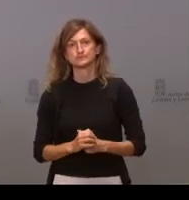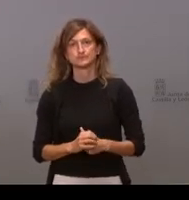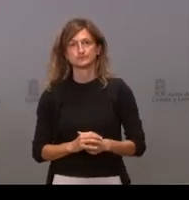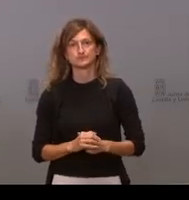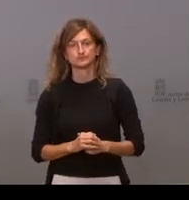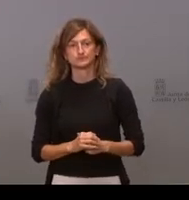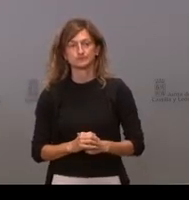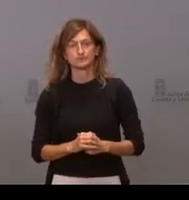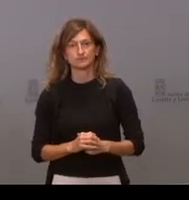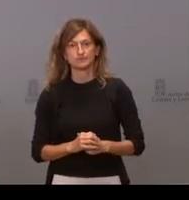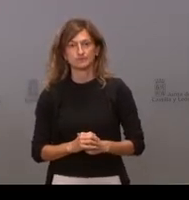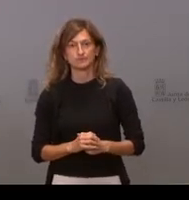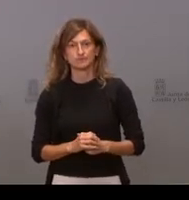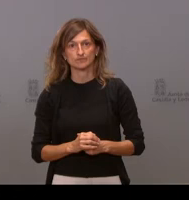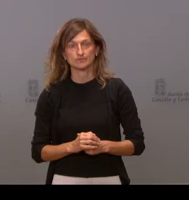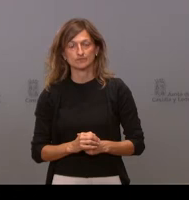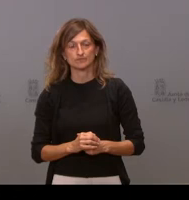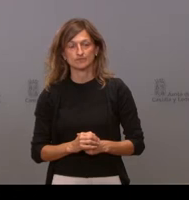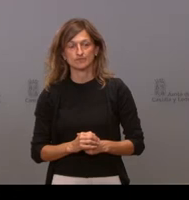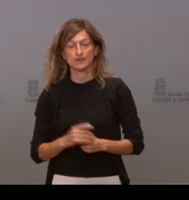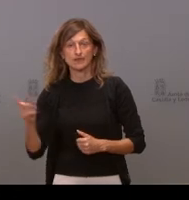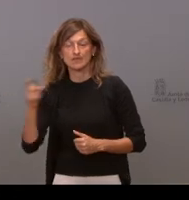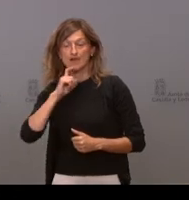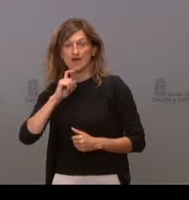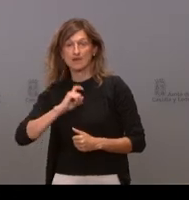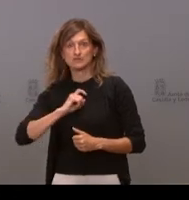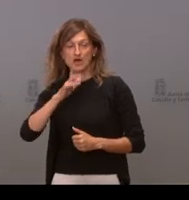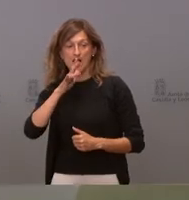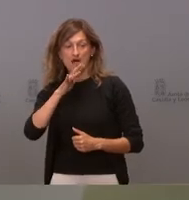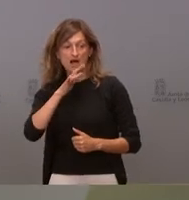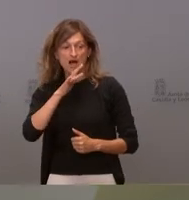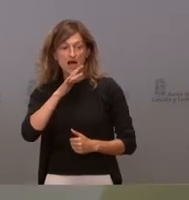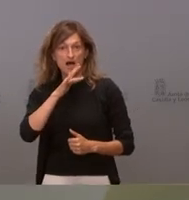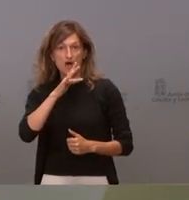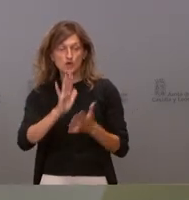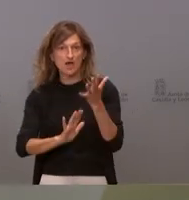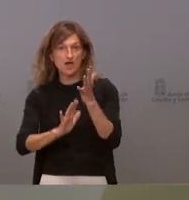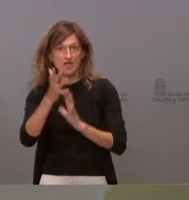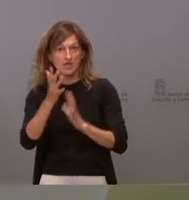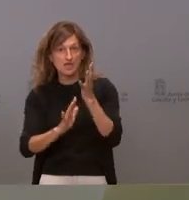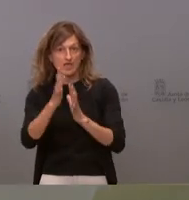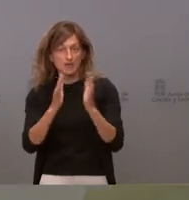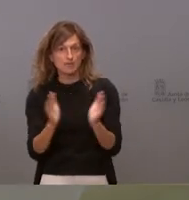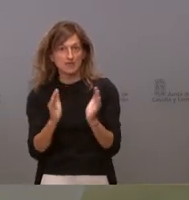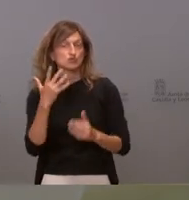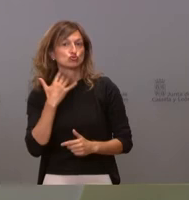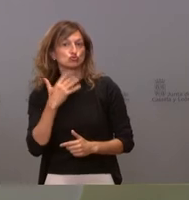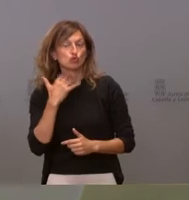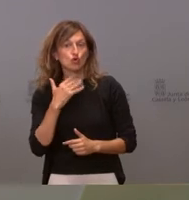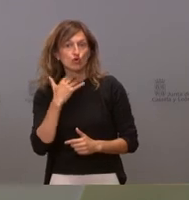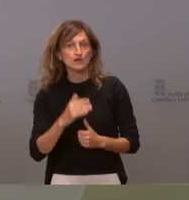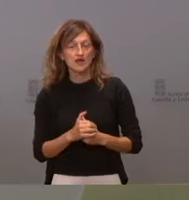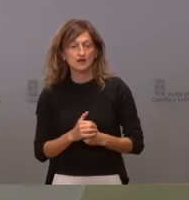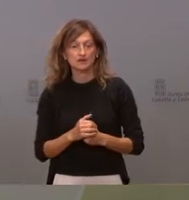Me tienen que perdonar pero me comunican que ahora mismo hay un incendio activo pero la noticia real es un incendio pequeño en Soria, en Barca, Soria,